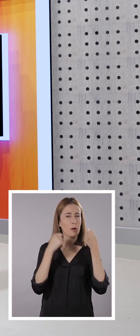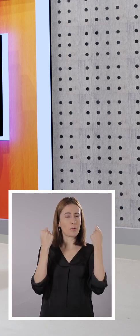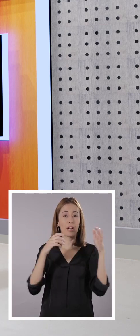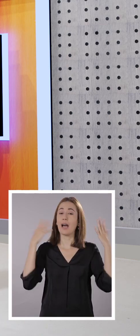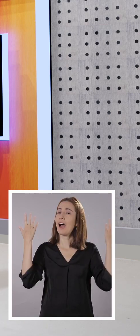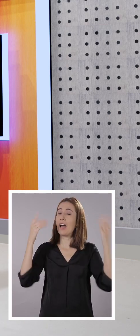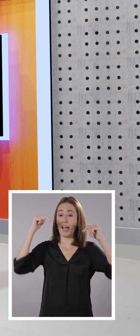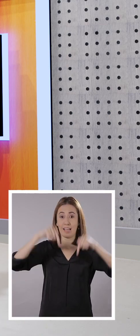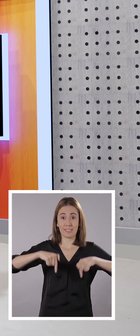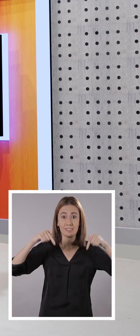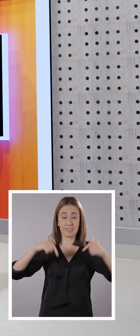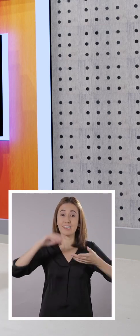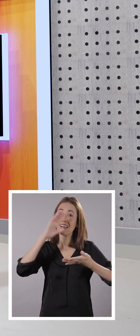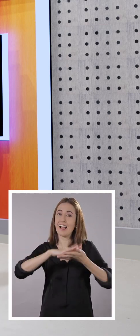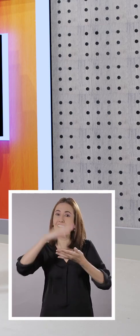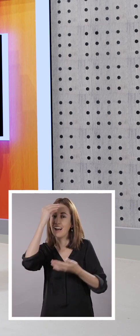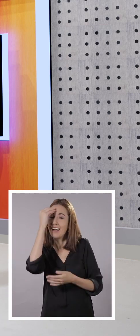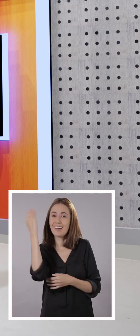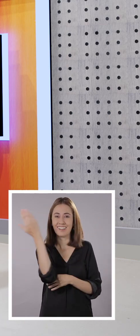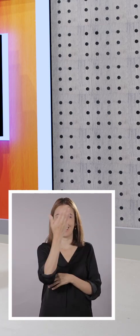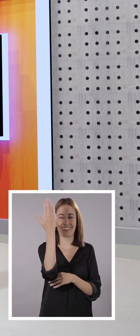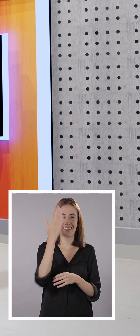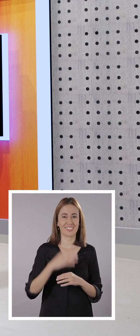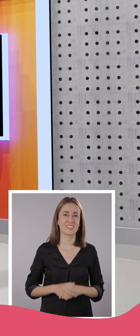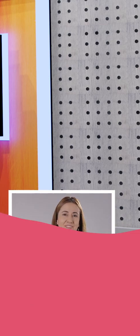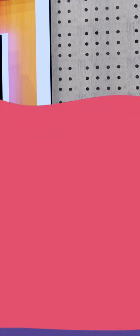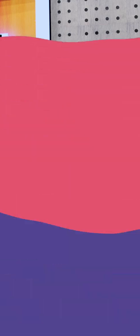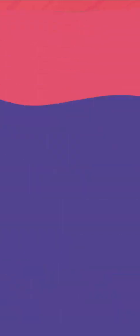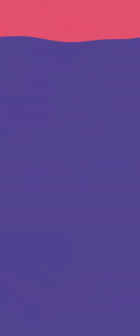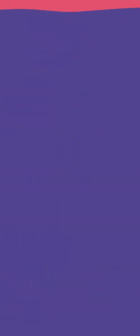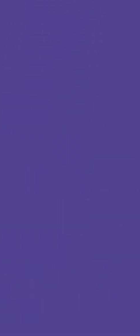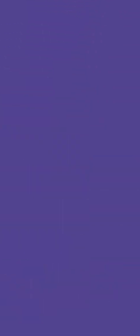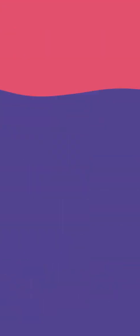más divertida. Esto es Aprender la Tele.